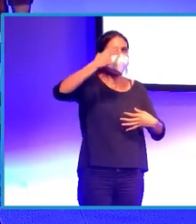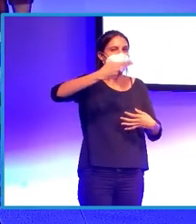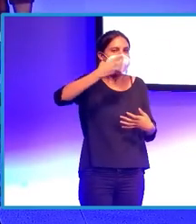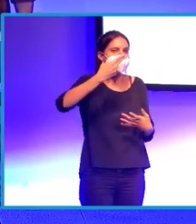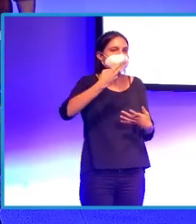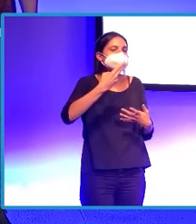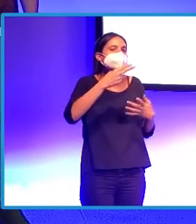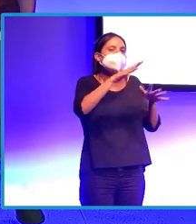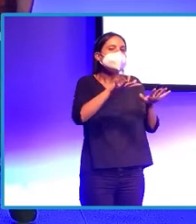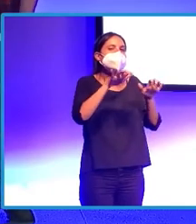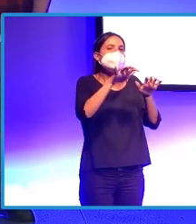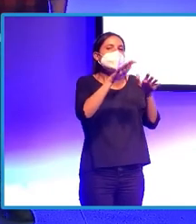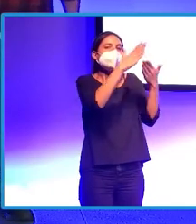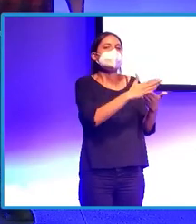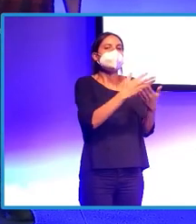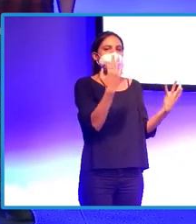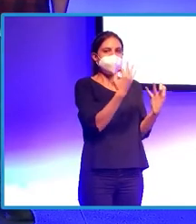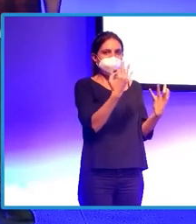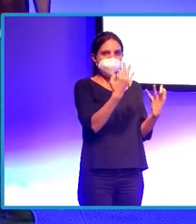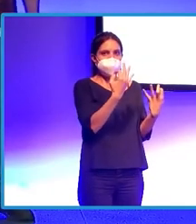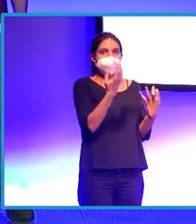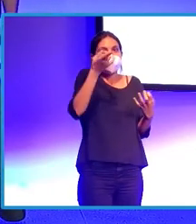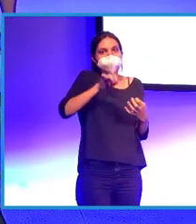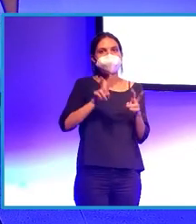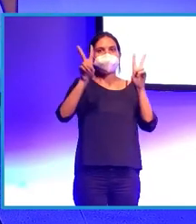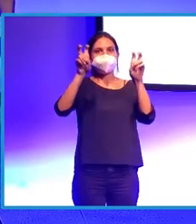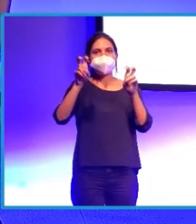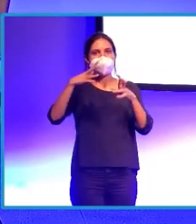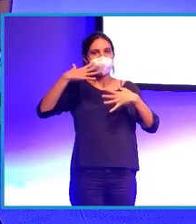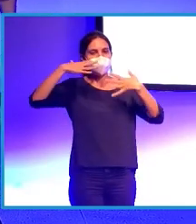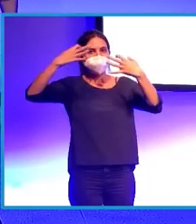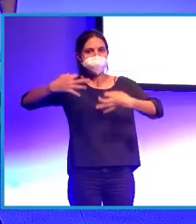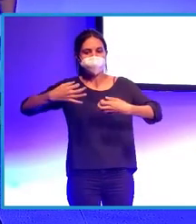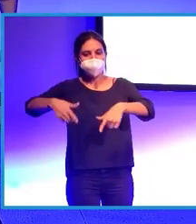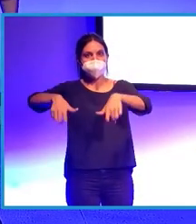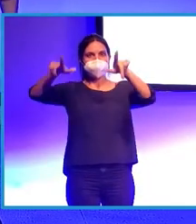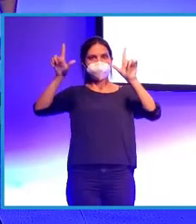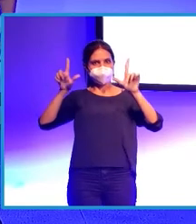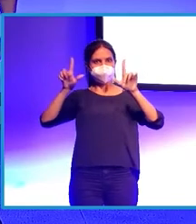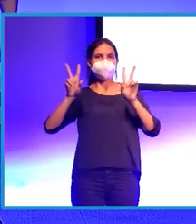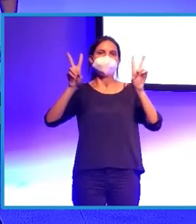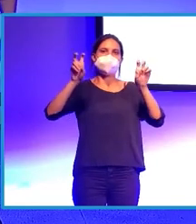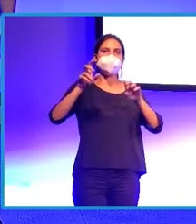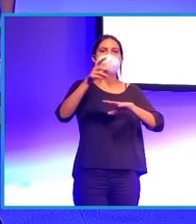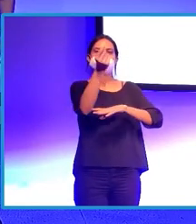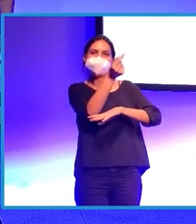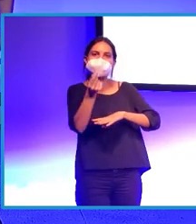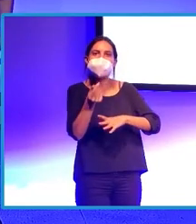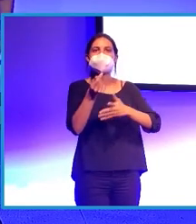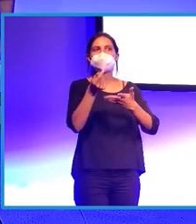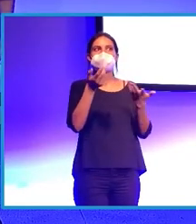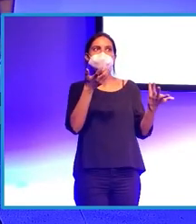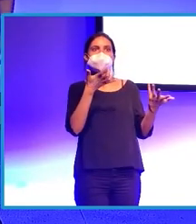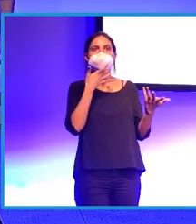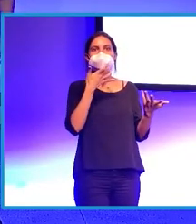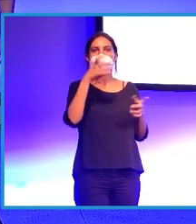Y, bueno, en realidad, aumentadas en cuanto a programación, a diseño, ya que hay mucha gente que es joven que se está formando, pero que les gustaría de